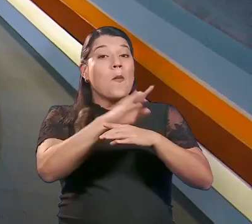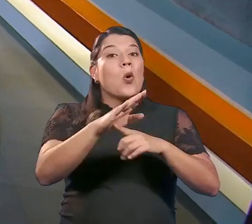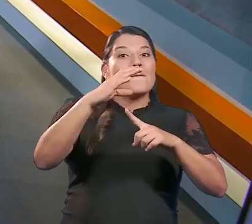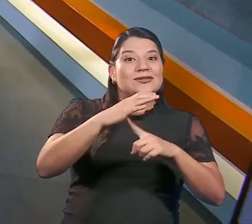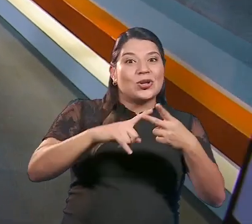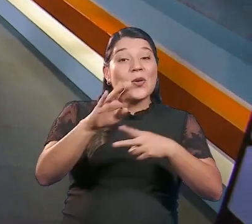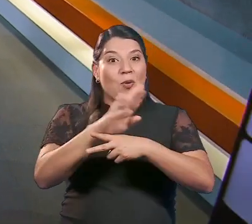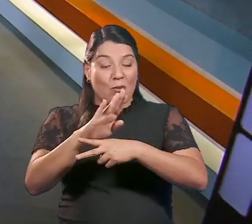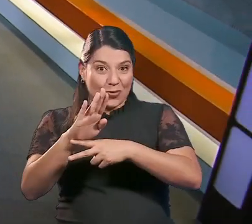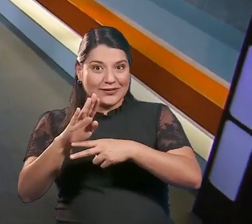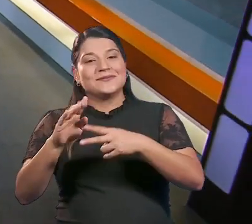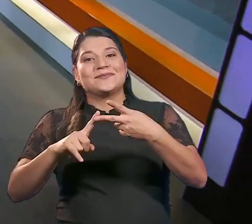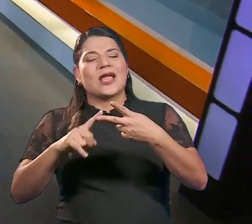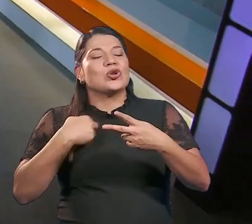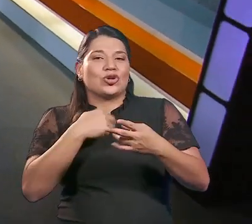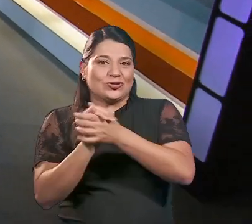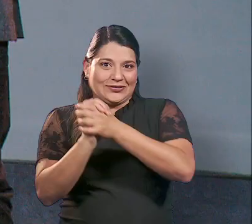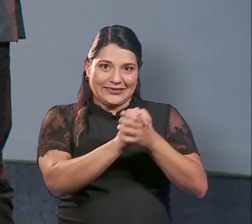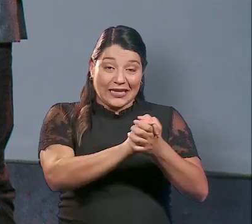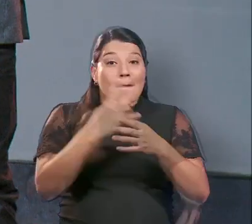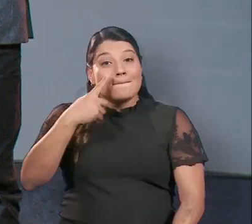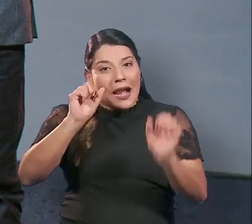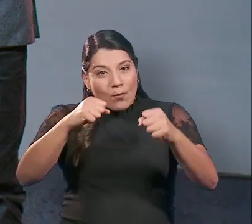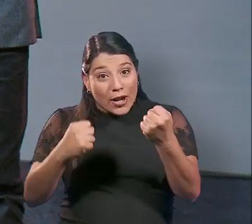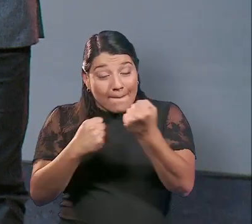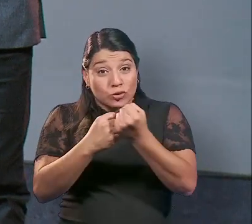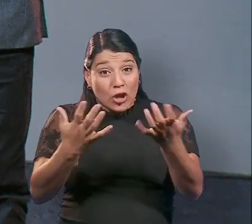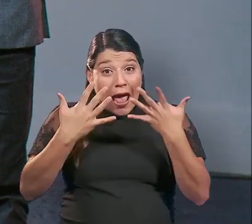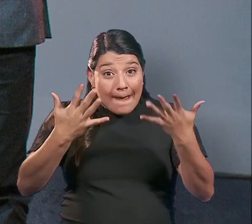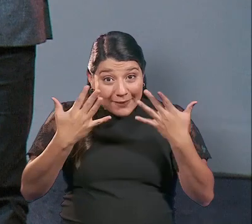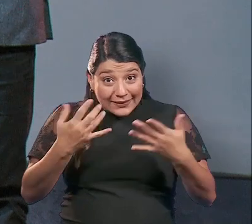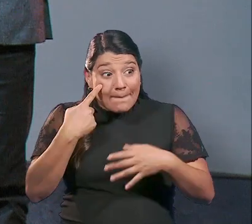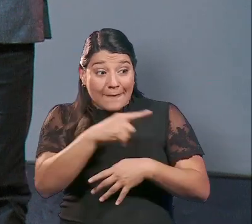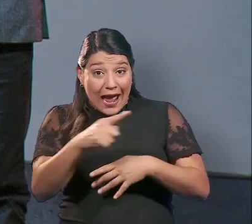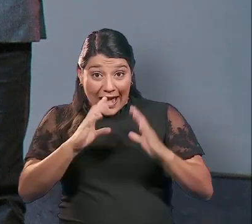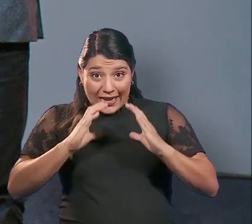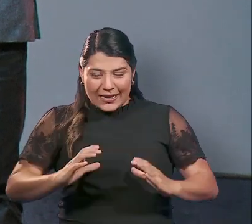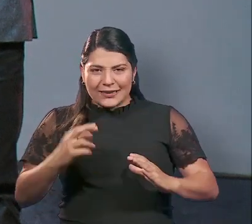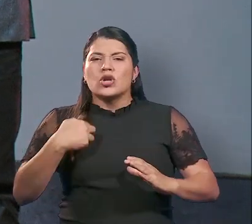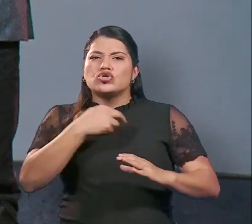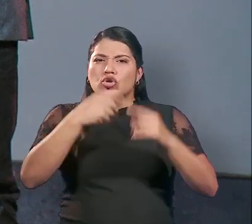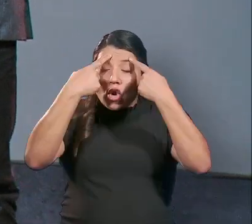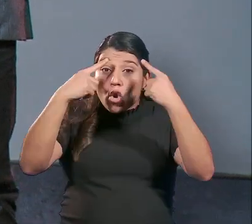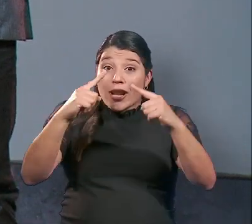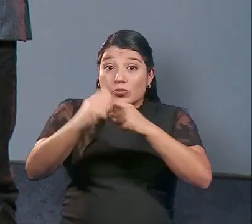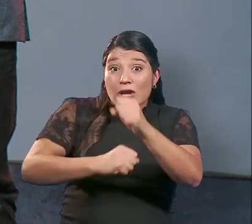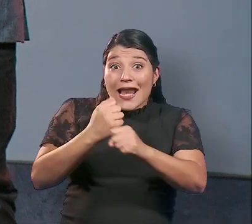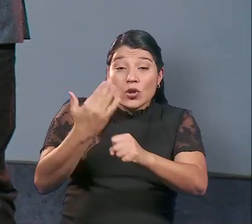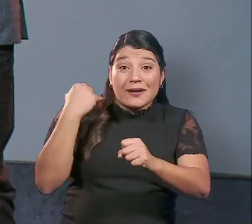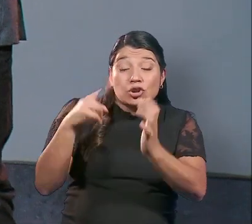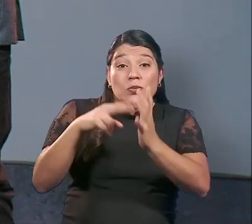certificación, lo cual también los felicitamos por esto. Para apoyar la gestión ambiental de nuestra clientela, hemos colocado durante el año